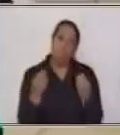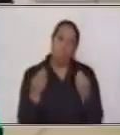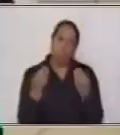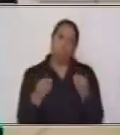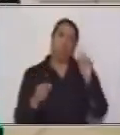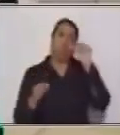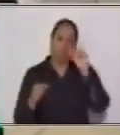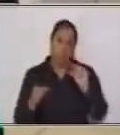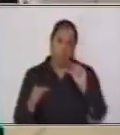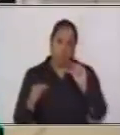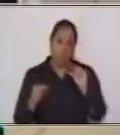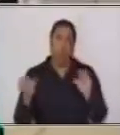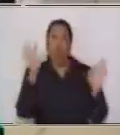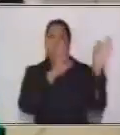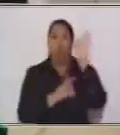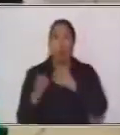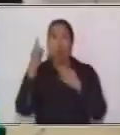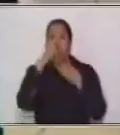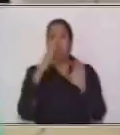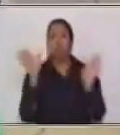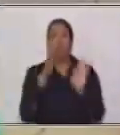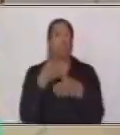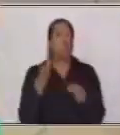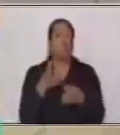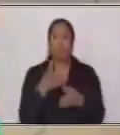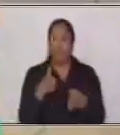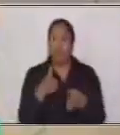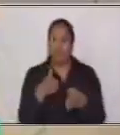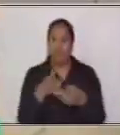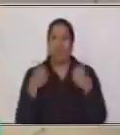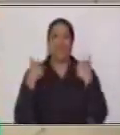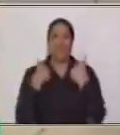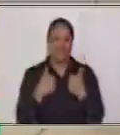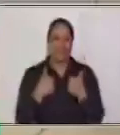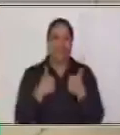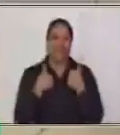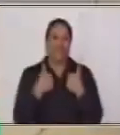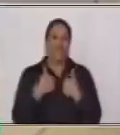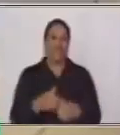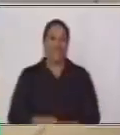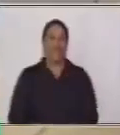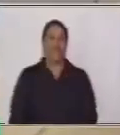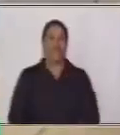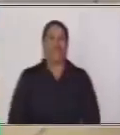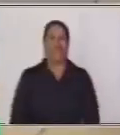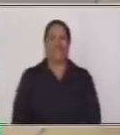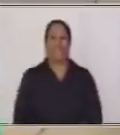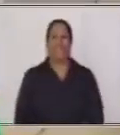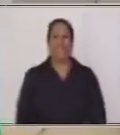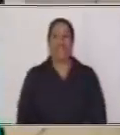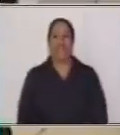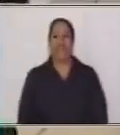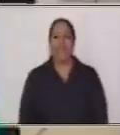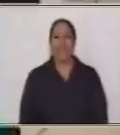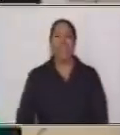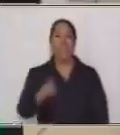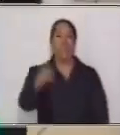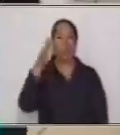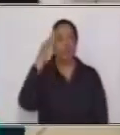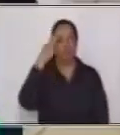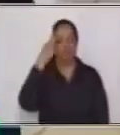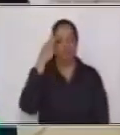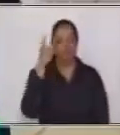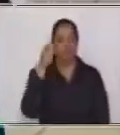pocos o ninguno. Muy bien. Vamos a leer el primer problema. Dice, adivina